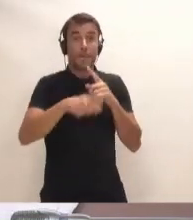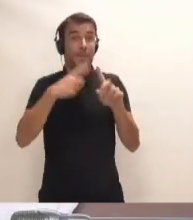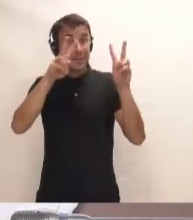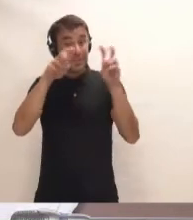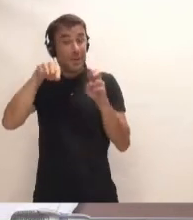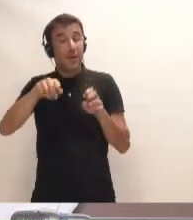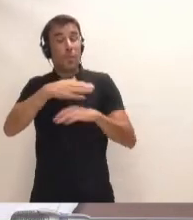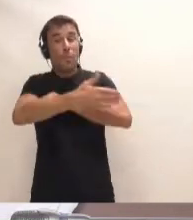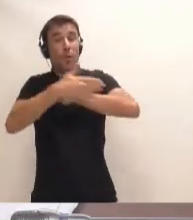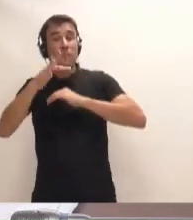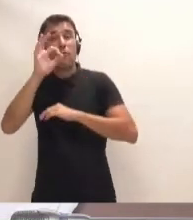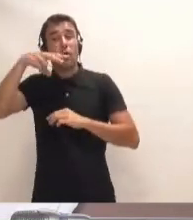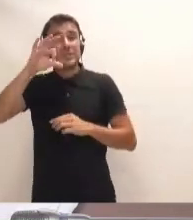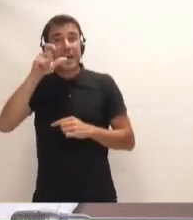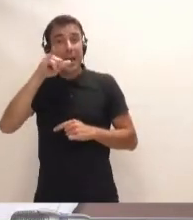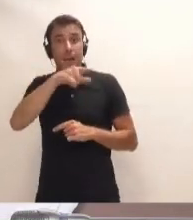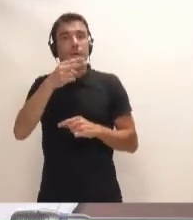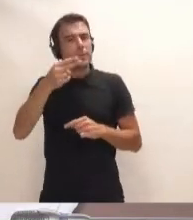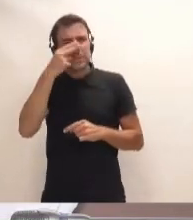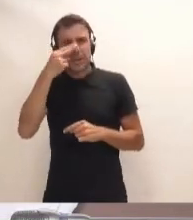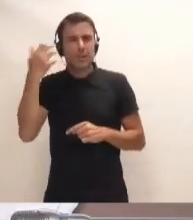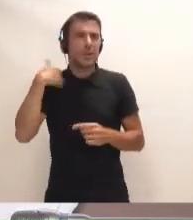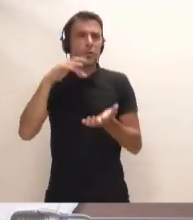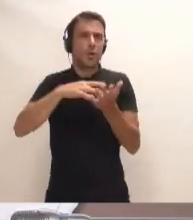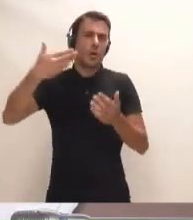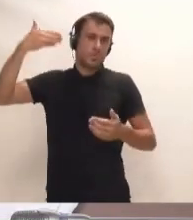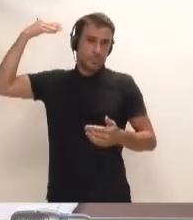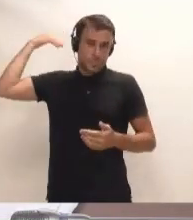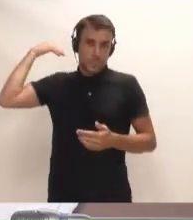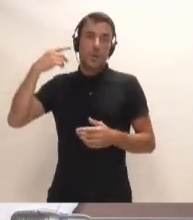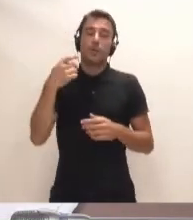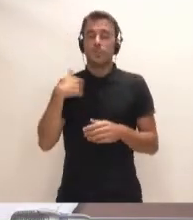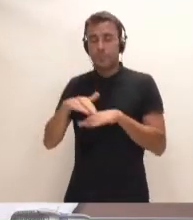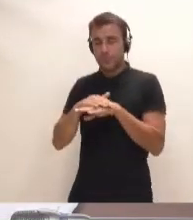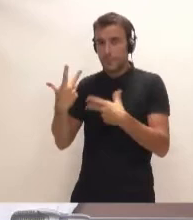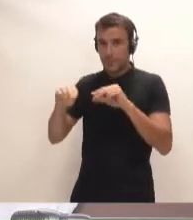Fonsalía, que era su principal interés desde hace muchísimos años y Vaya concluyendo, por favor.